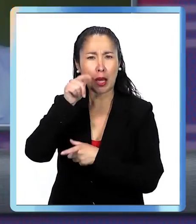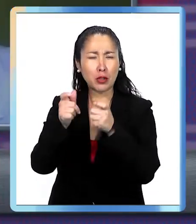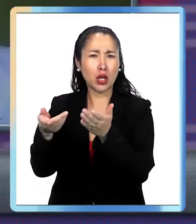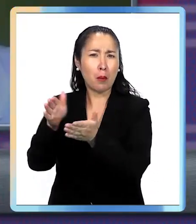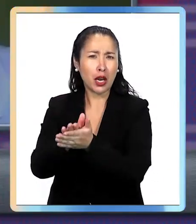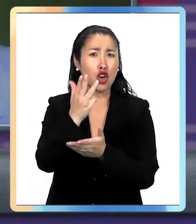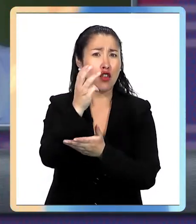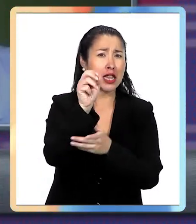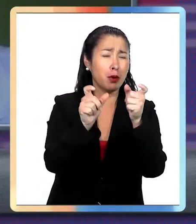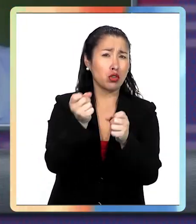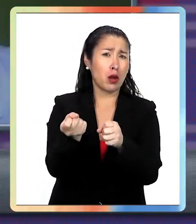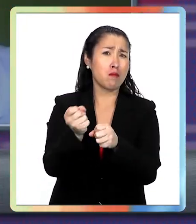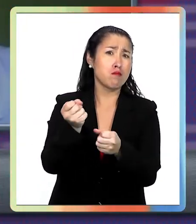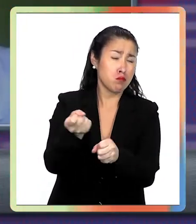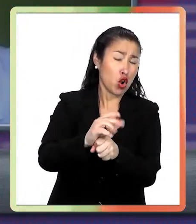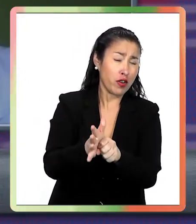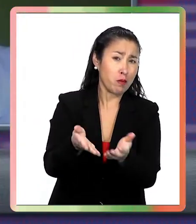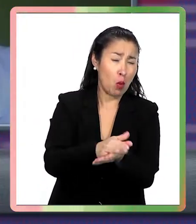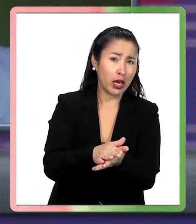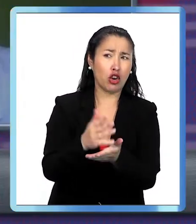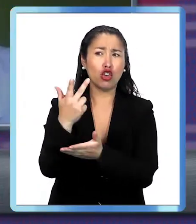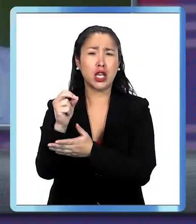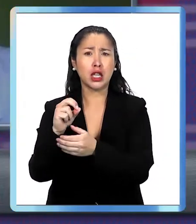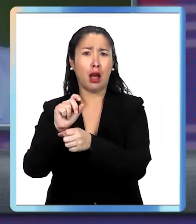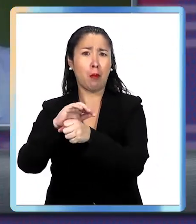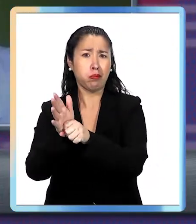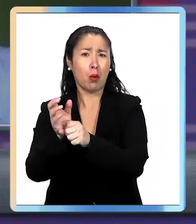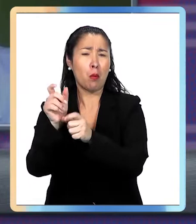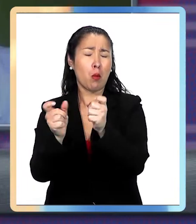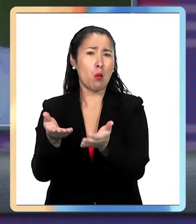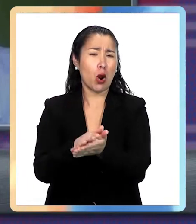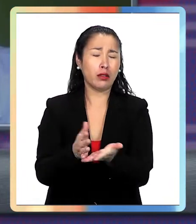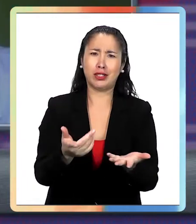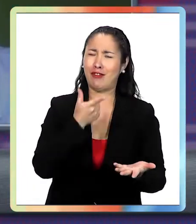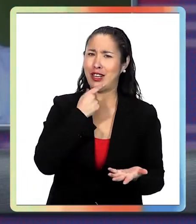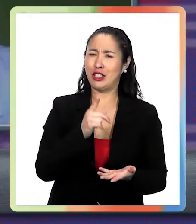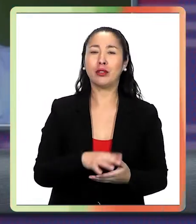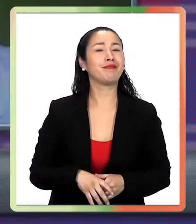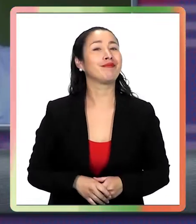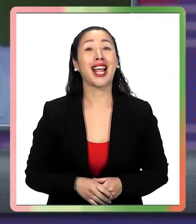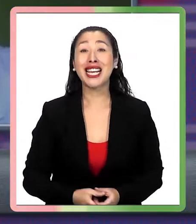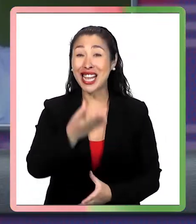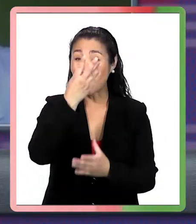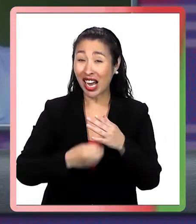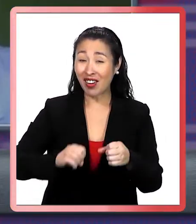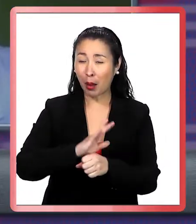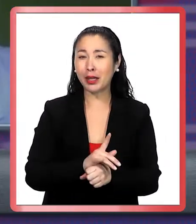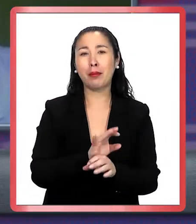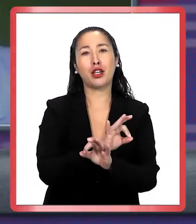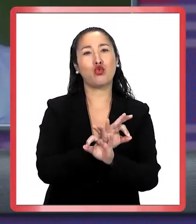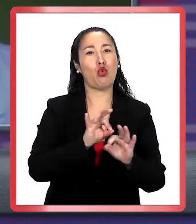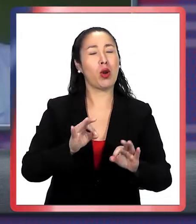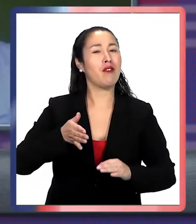90, que tenemos 80, entonces no es tan fácil de llegar y salir. No vamos a salir nunca de la